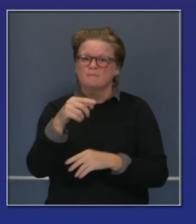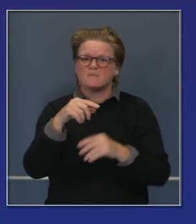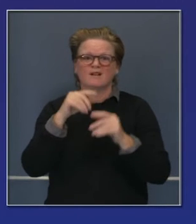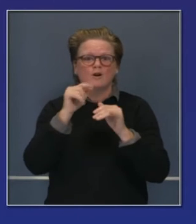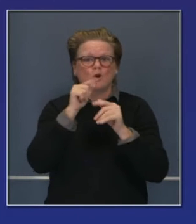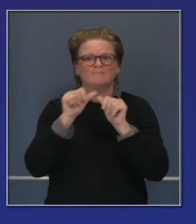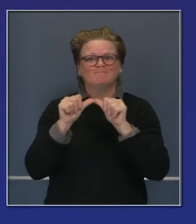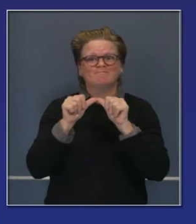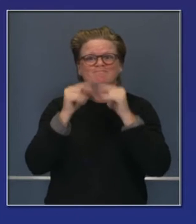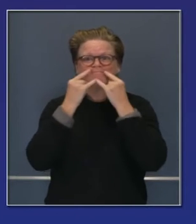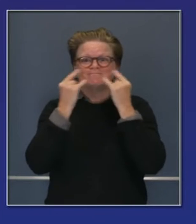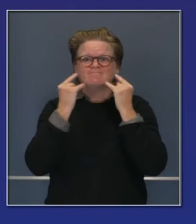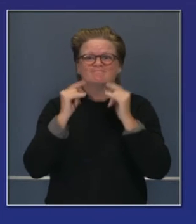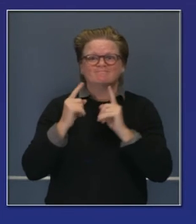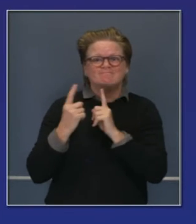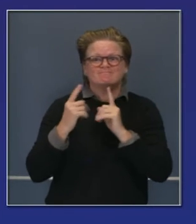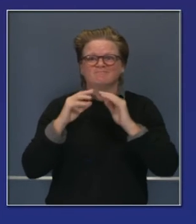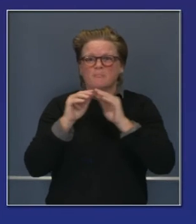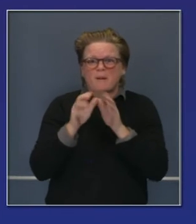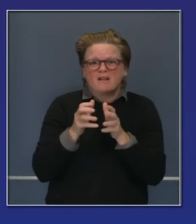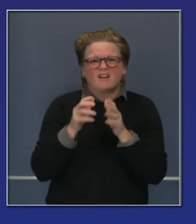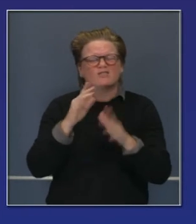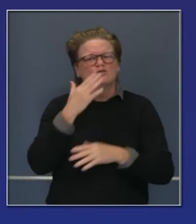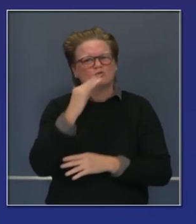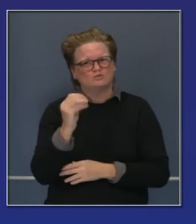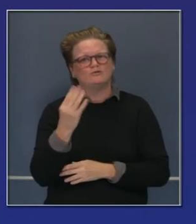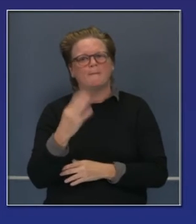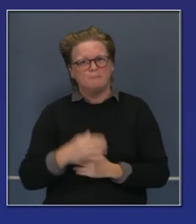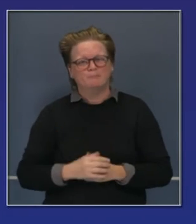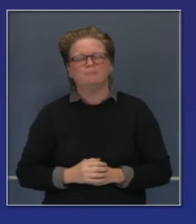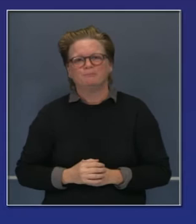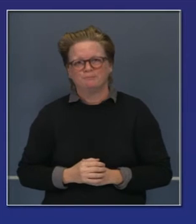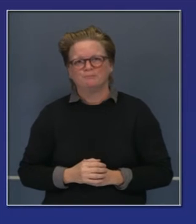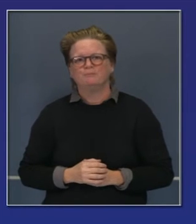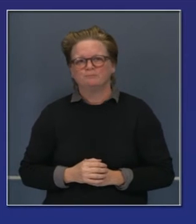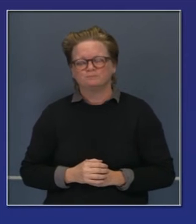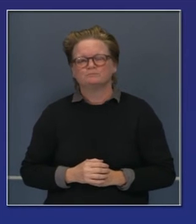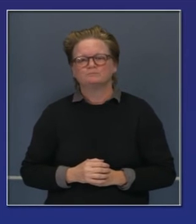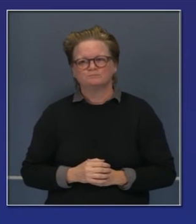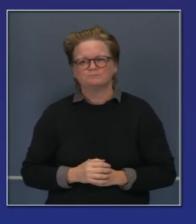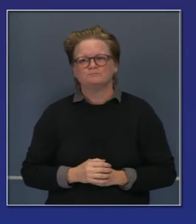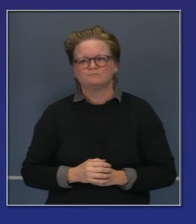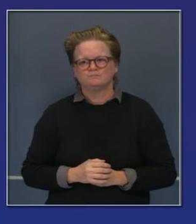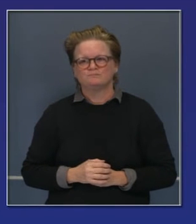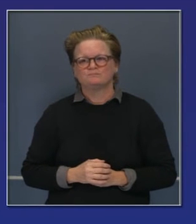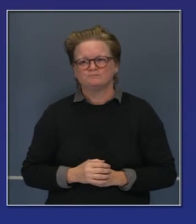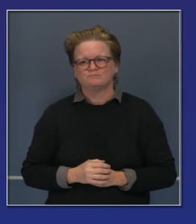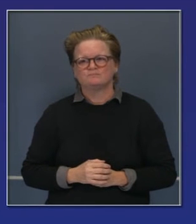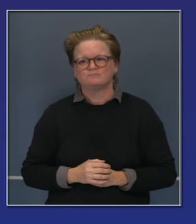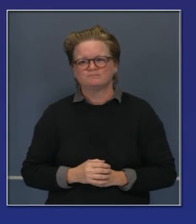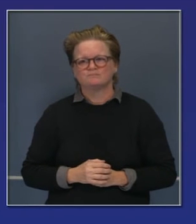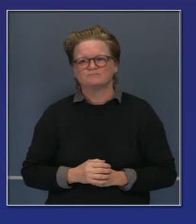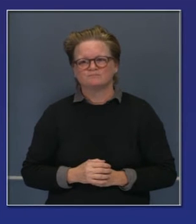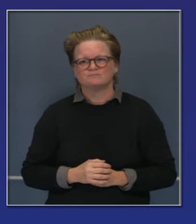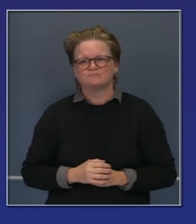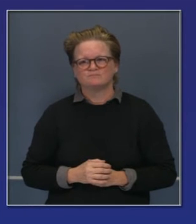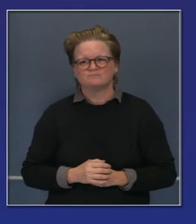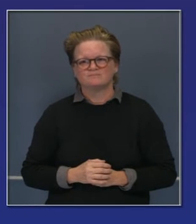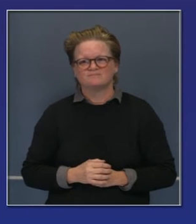Y les quiero recordar sobre la vacuna misma, la razón por la cual digo todo esto es porque sería una cosa decir en el abstracto